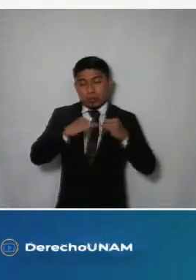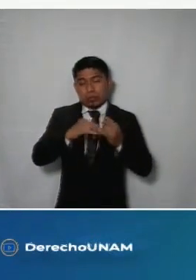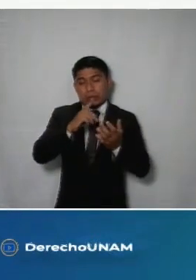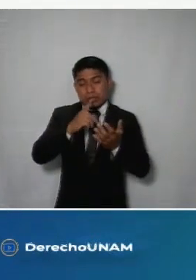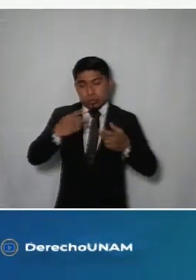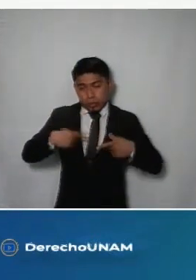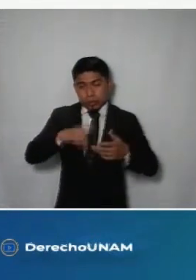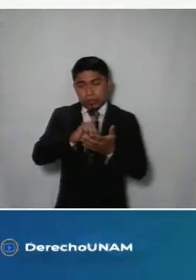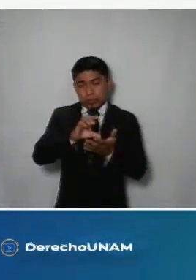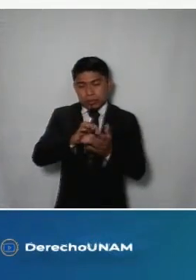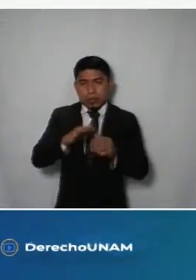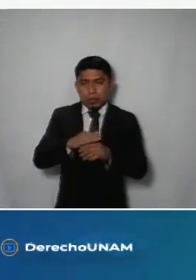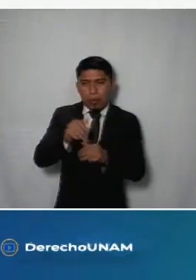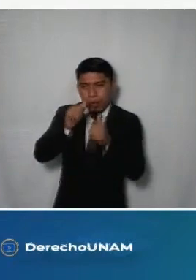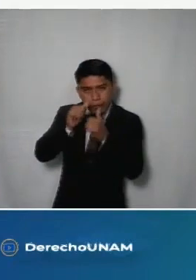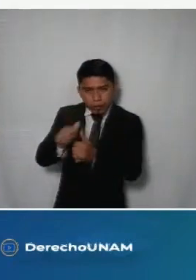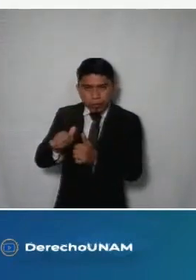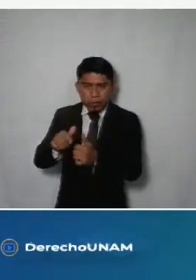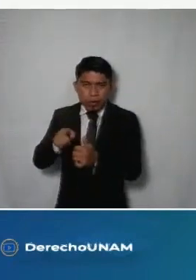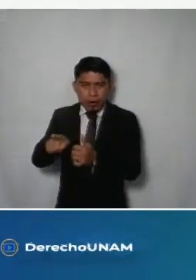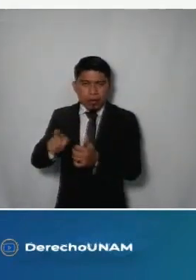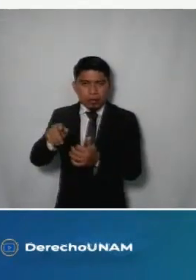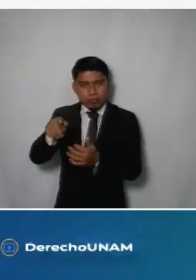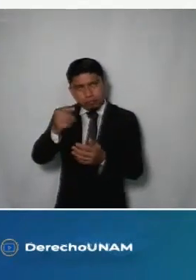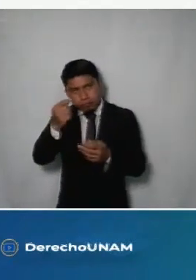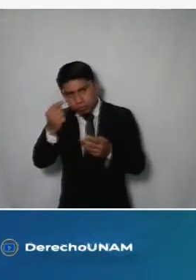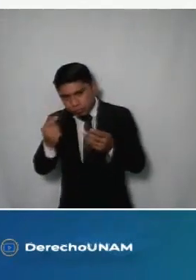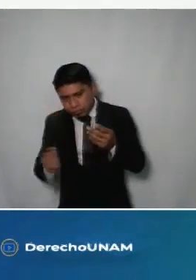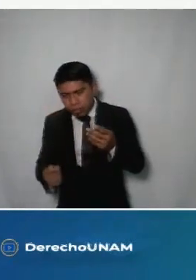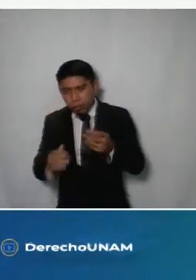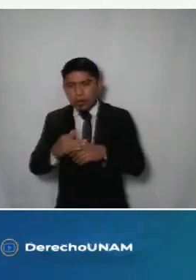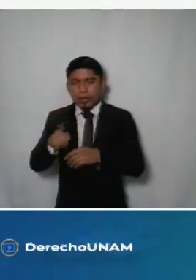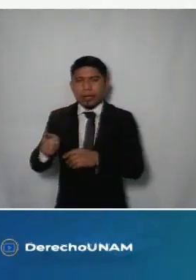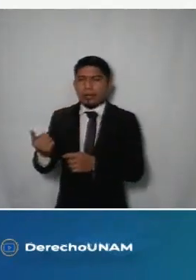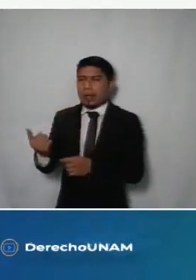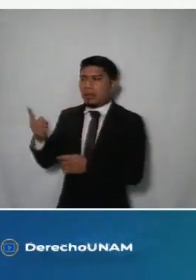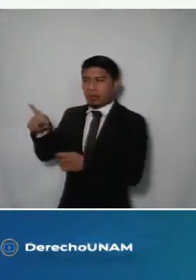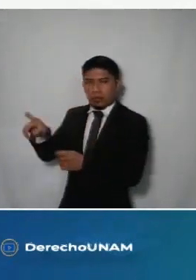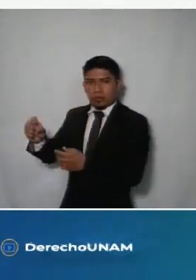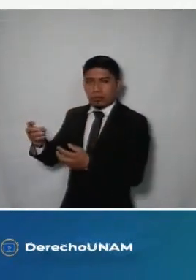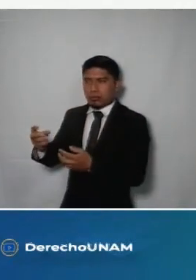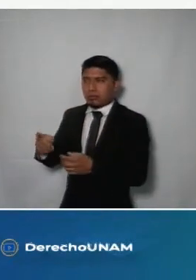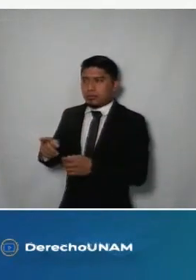a la cabalidad ya que pese a que se admitió competencia concurrente